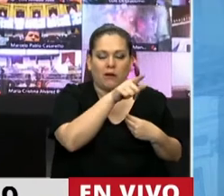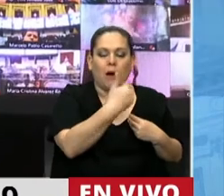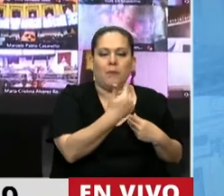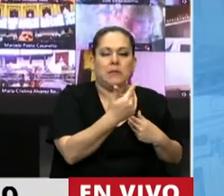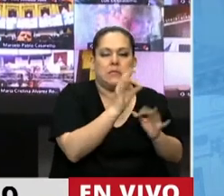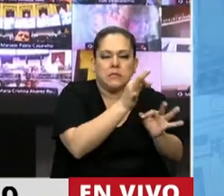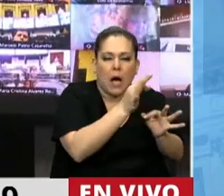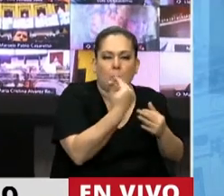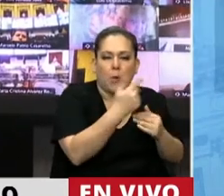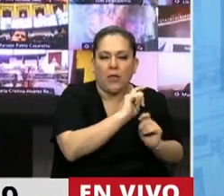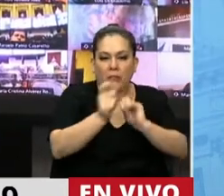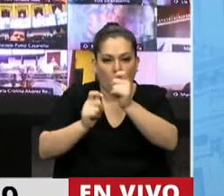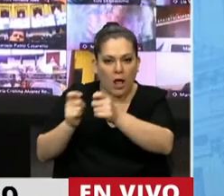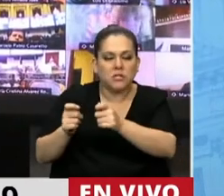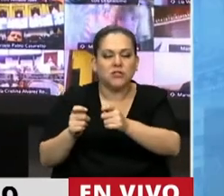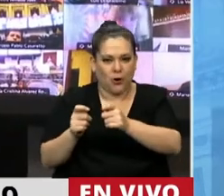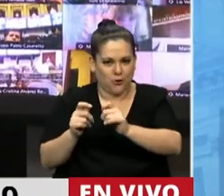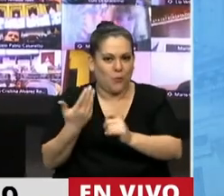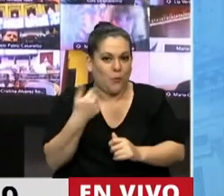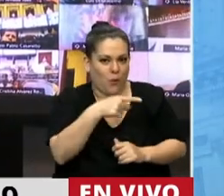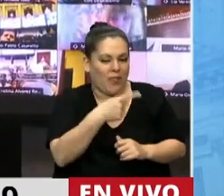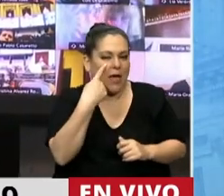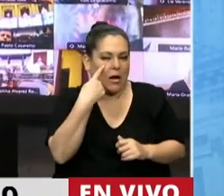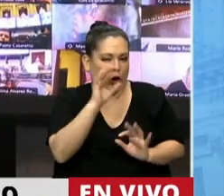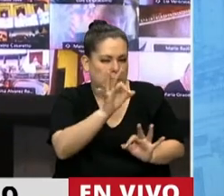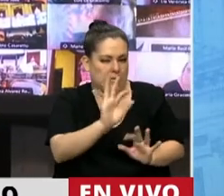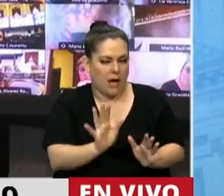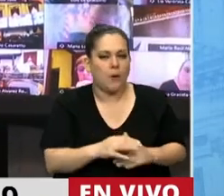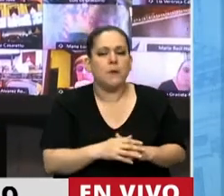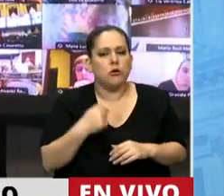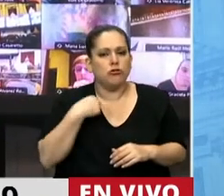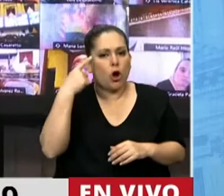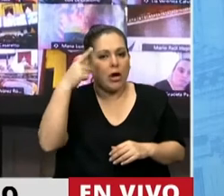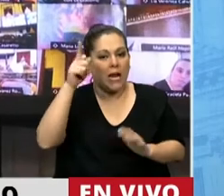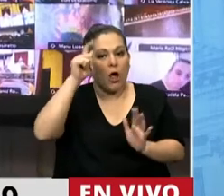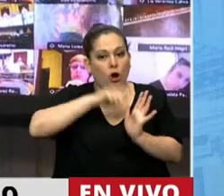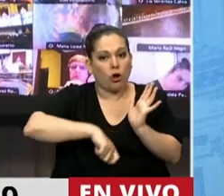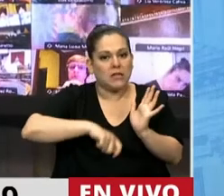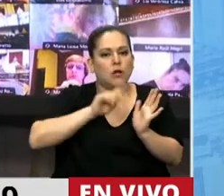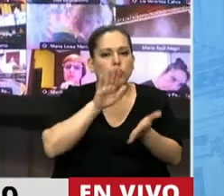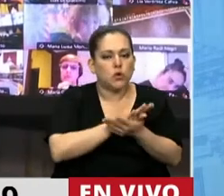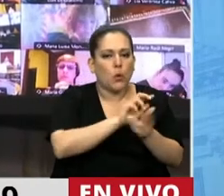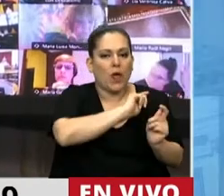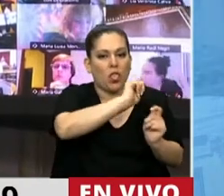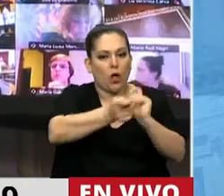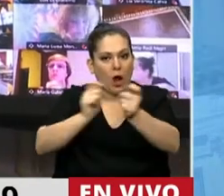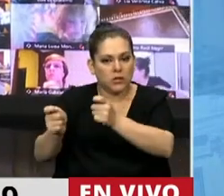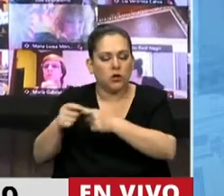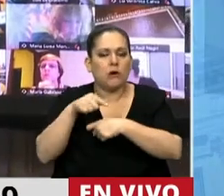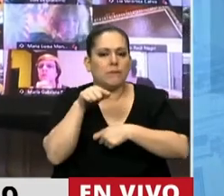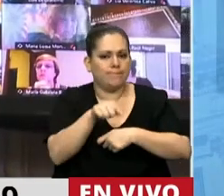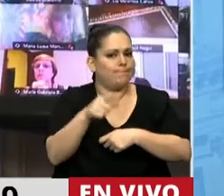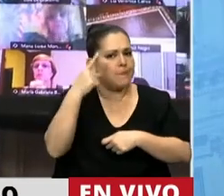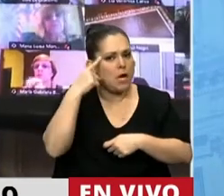conocimiento de la existencia de la donación. Señor presidente, creo que los contratos de donación es uno de los contactos más